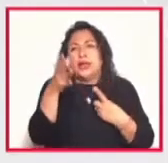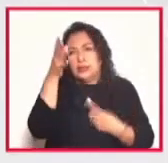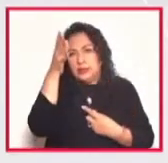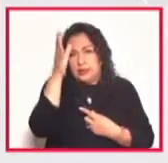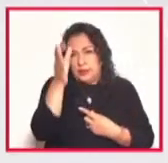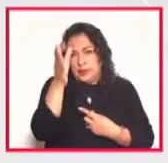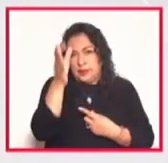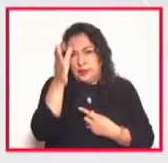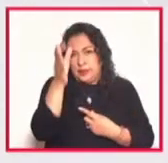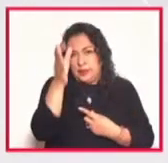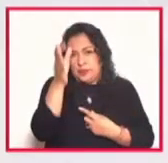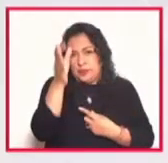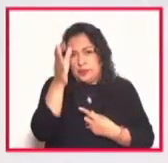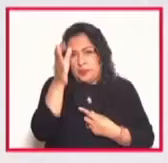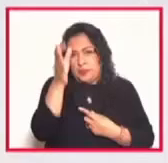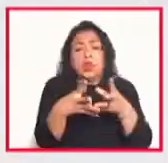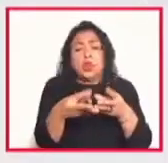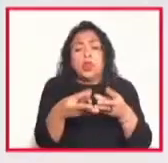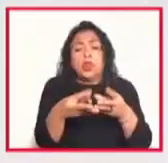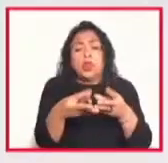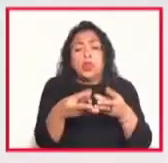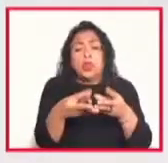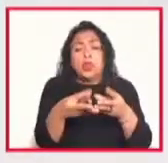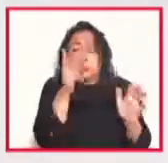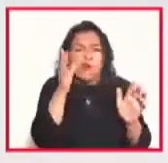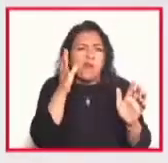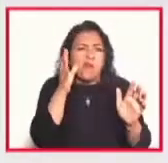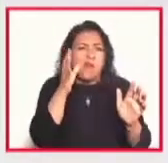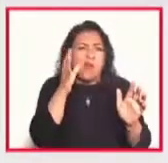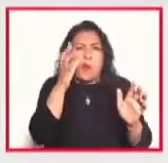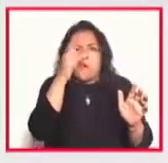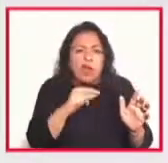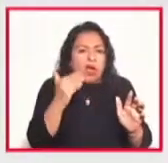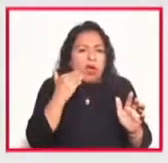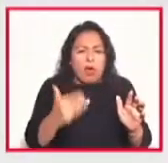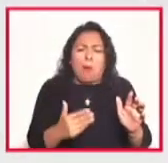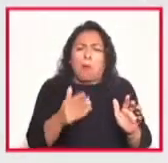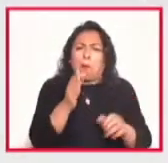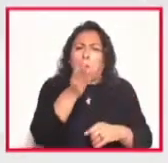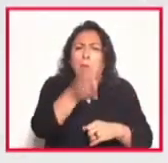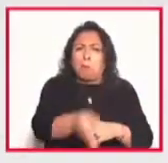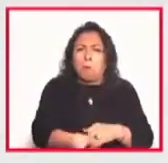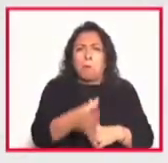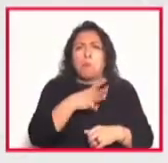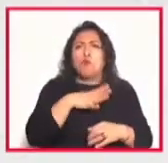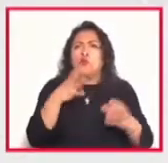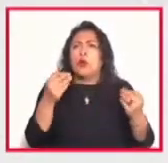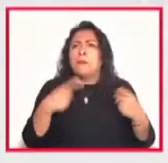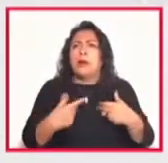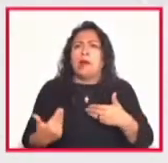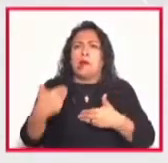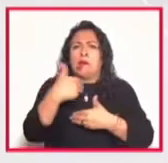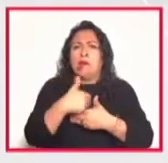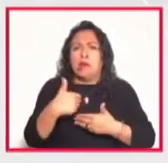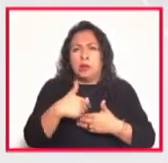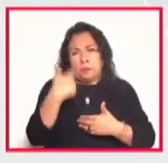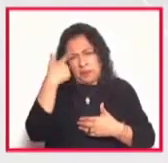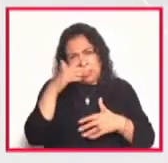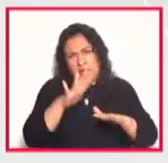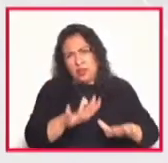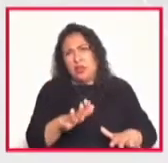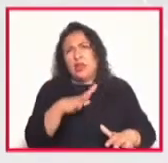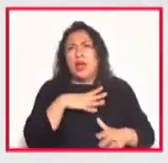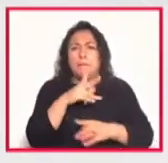efímero y la imperfección tenemos residentes muchos residentes que trabajan plástica arte